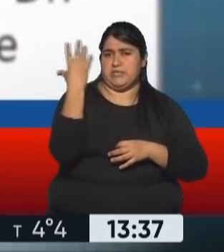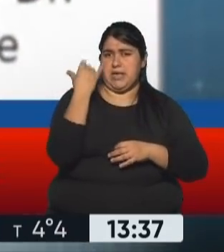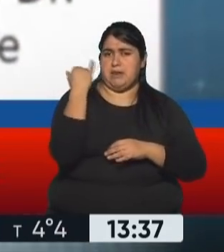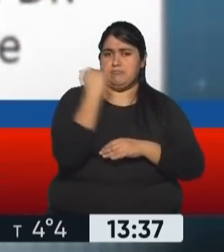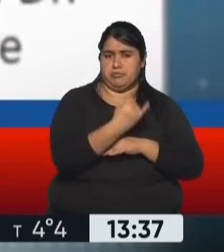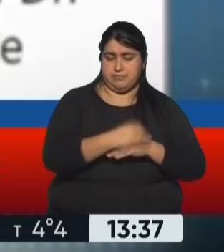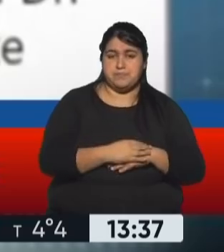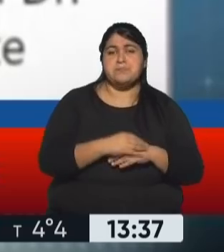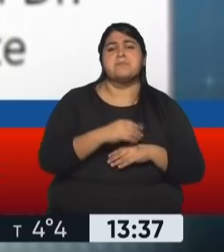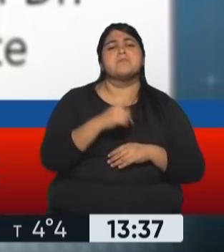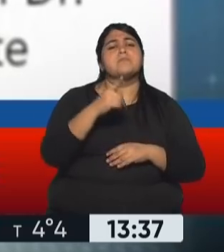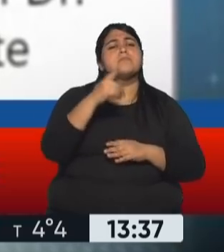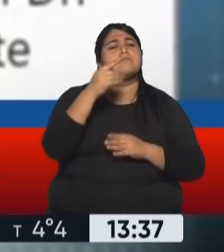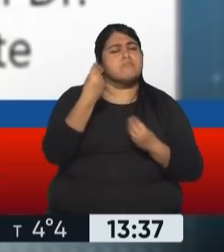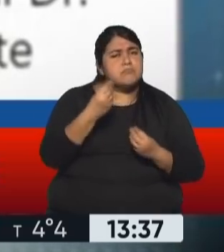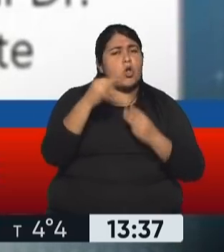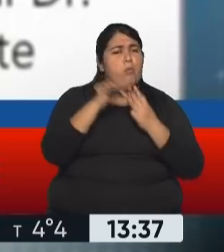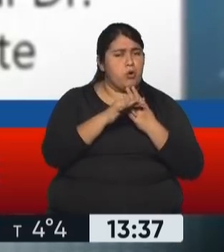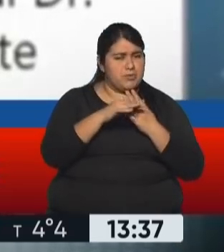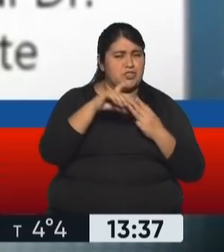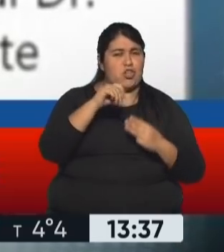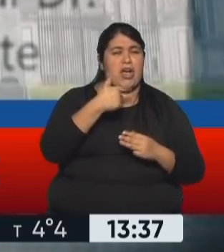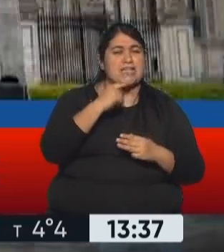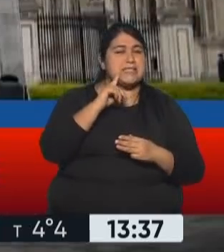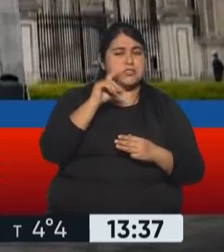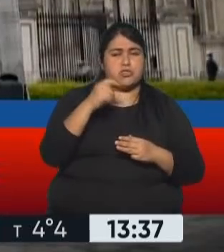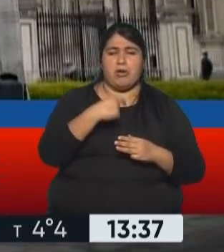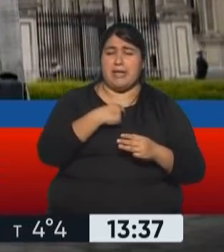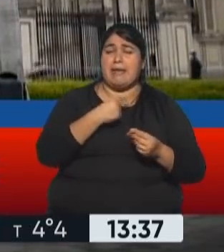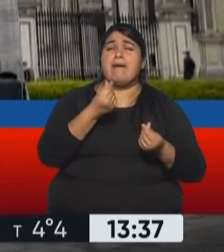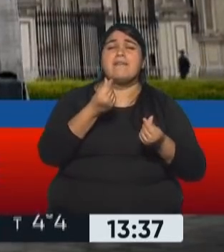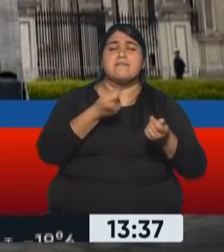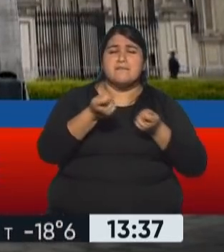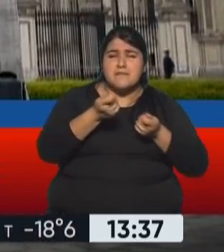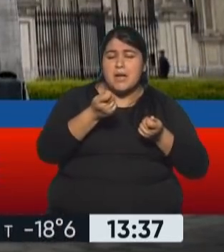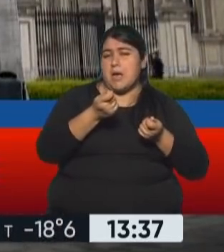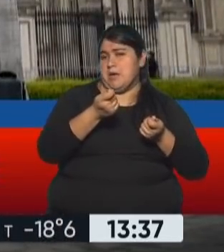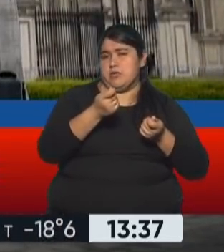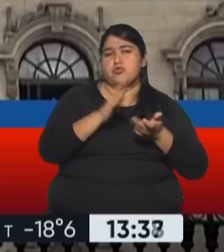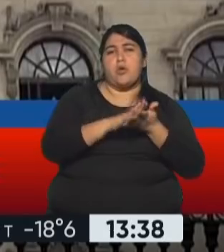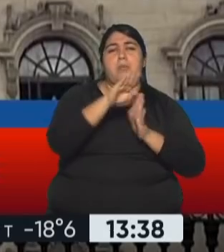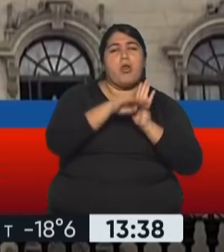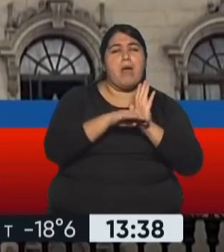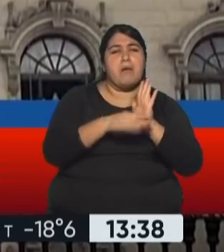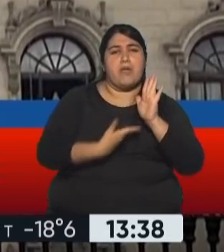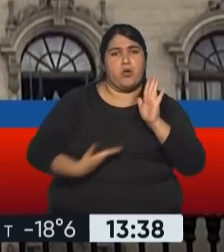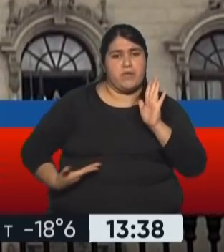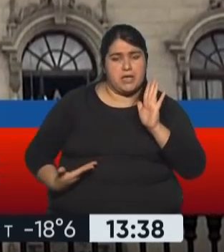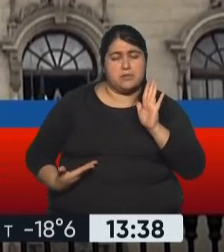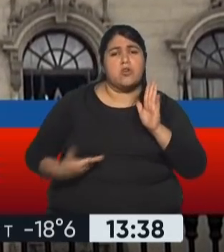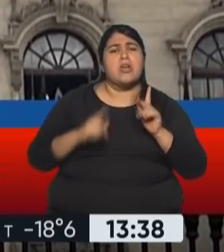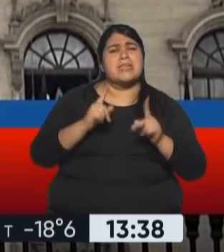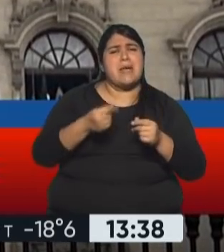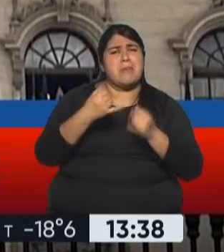del equipo de Castillo es calmar la agitación de los mercados financieros sobre las especulaciones en torno a su programa de gobierno y eventuales